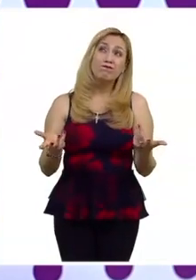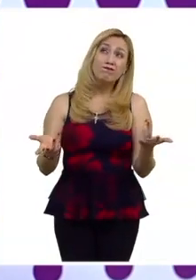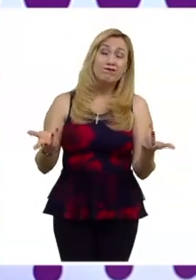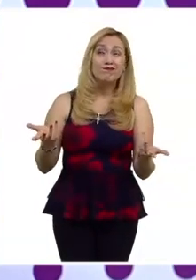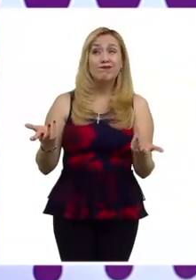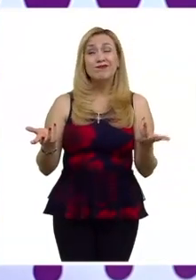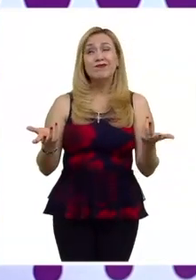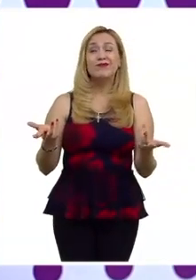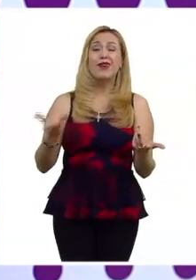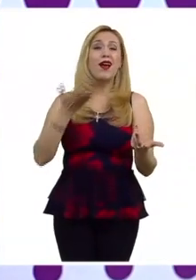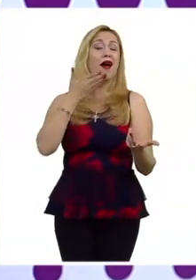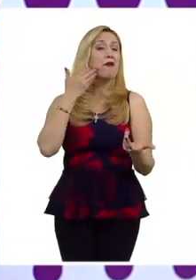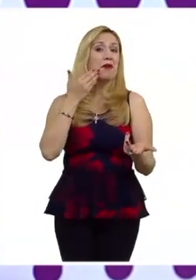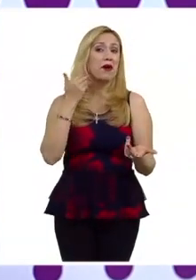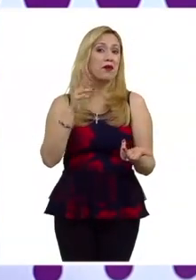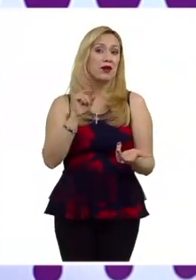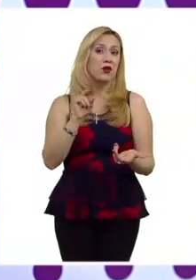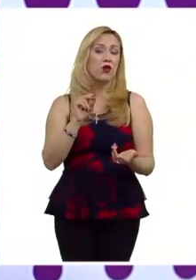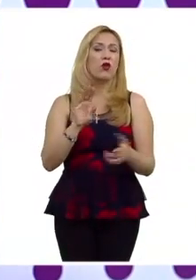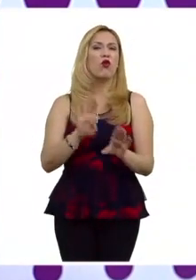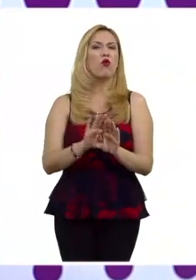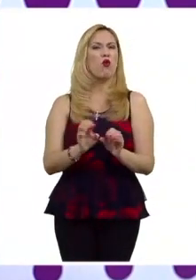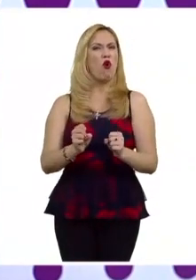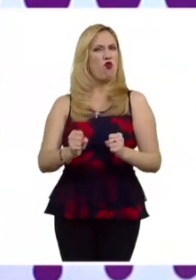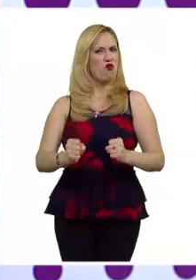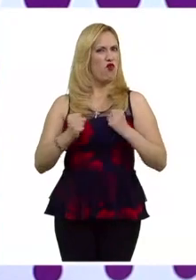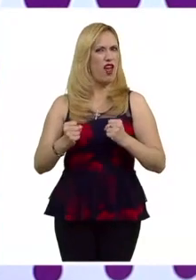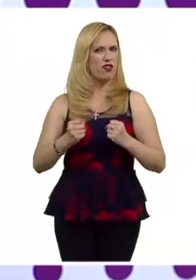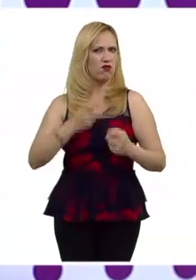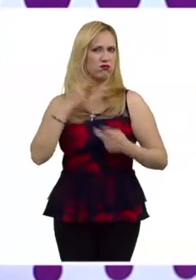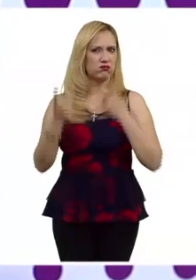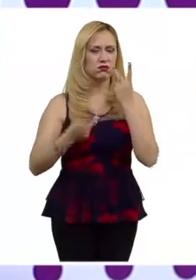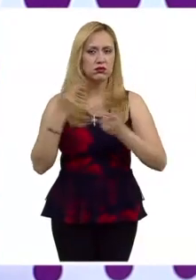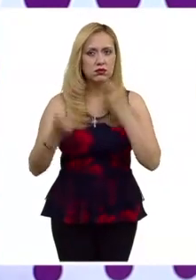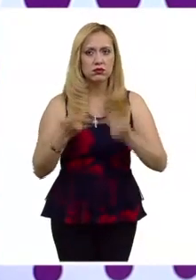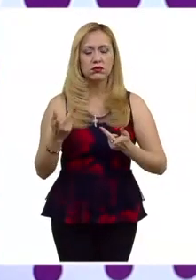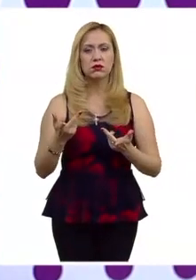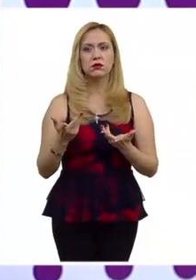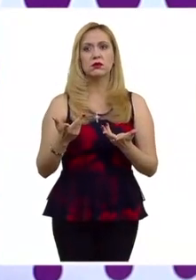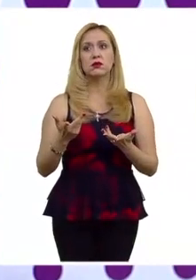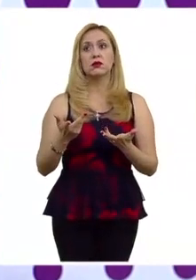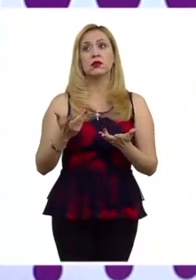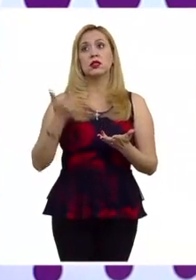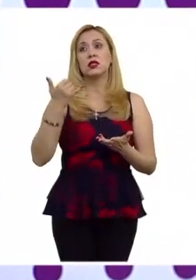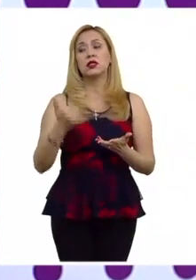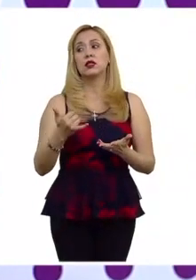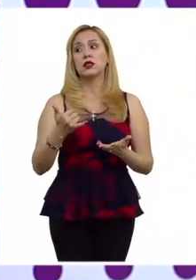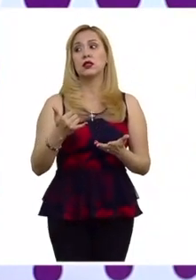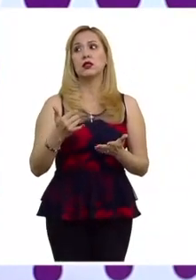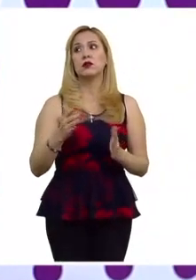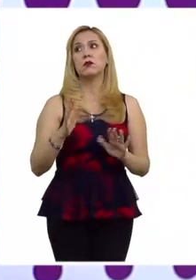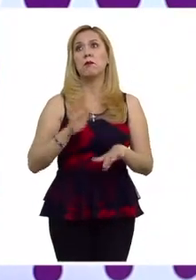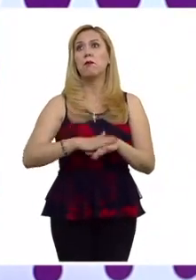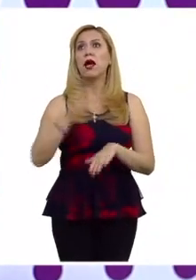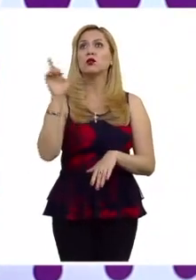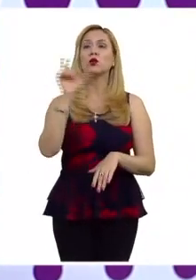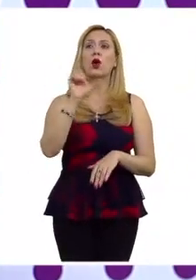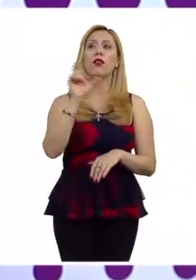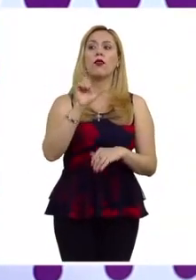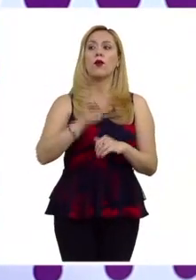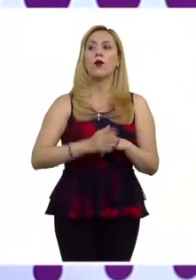amables y en especial los discursos que no consideran que pudieran ser